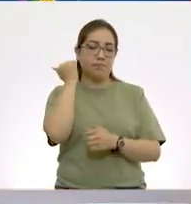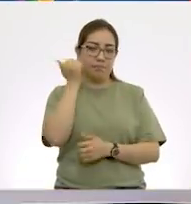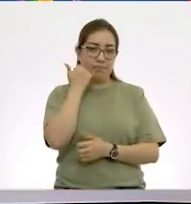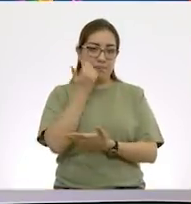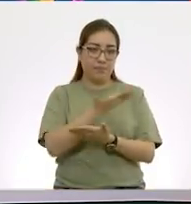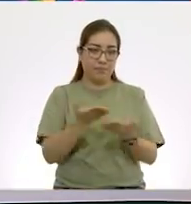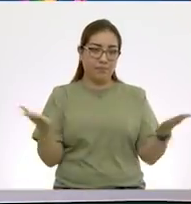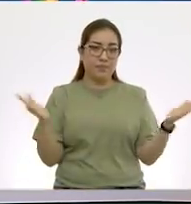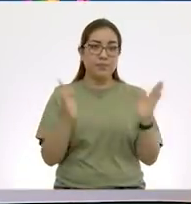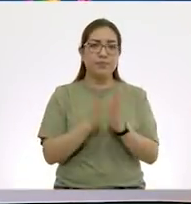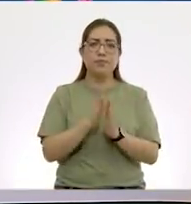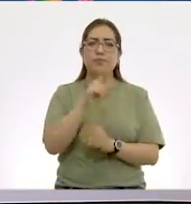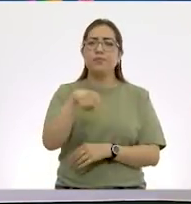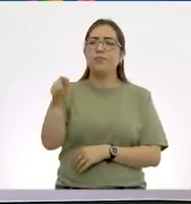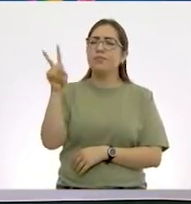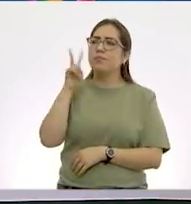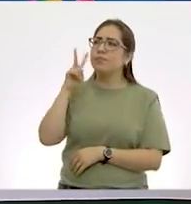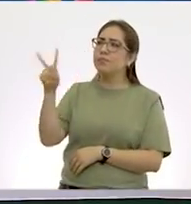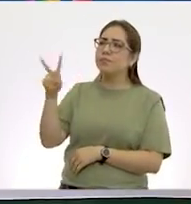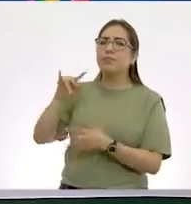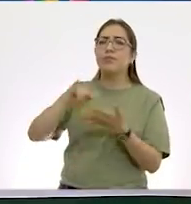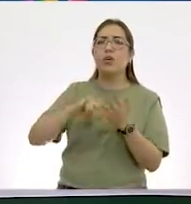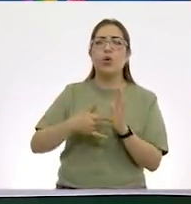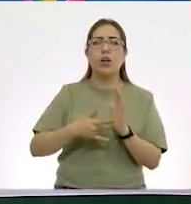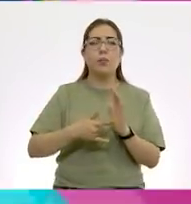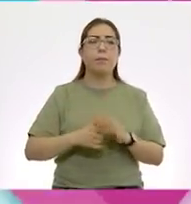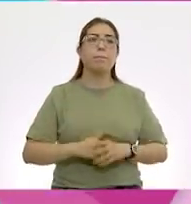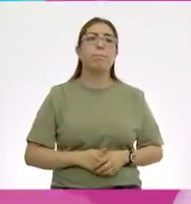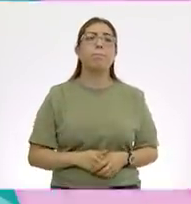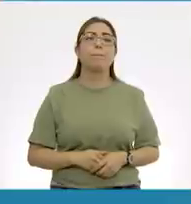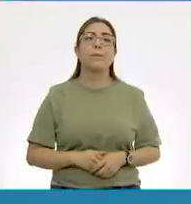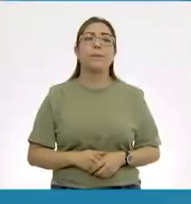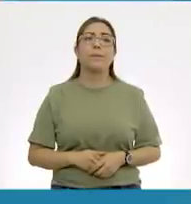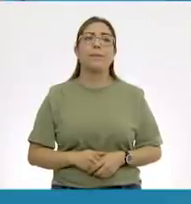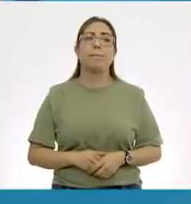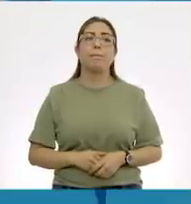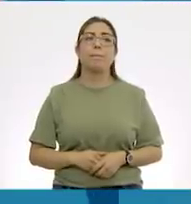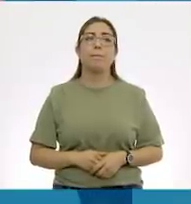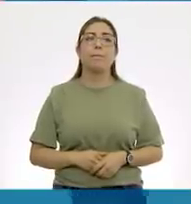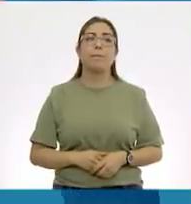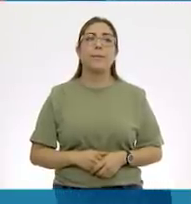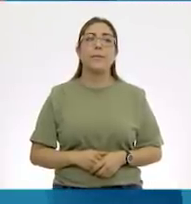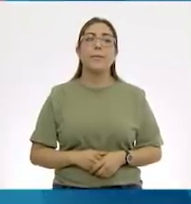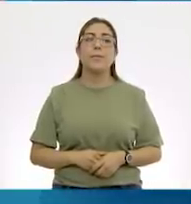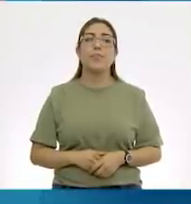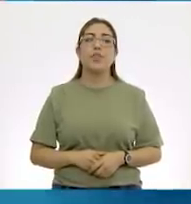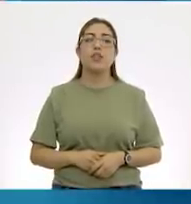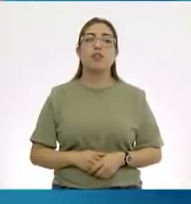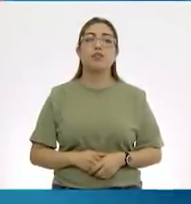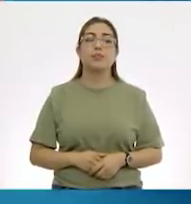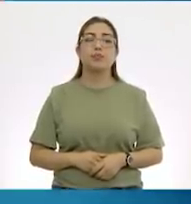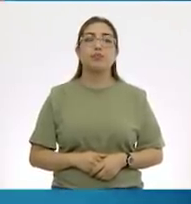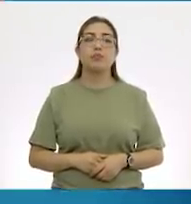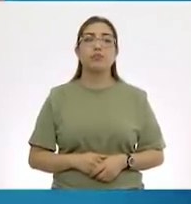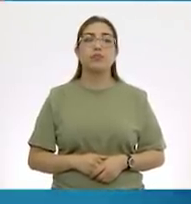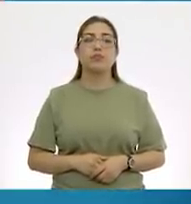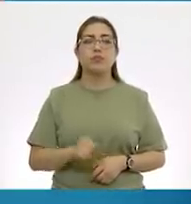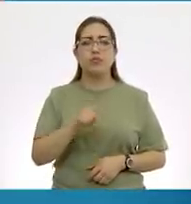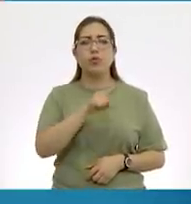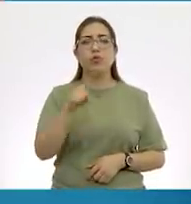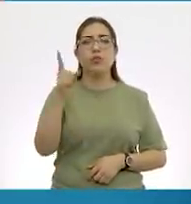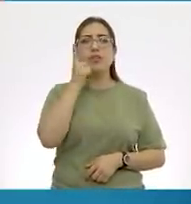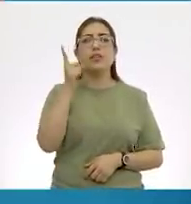que observen la hora y me digan qué